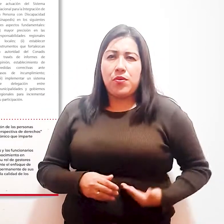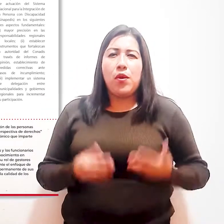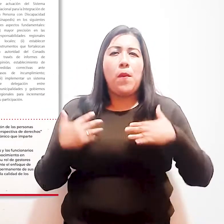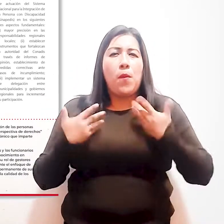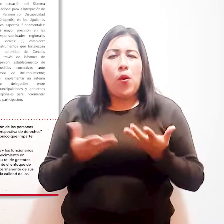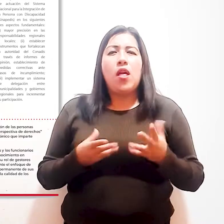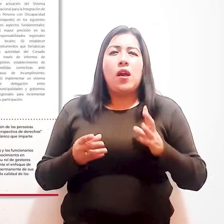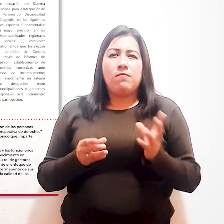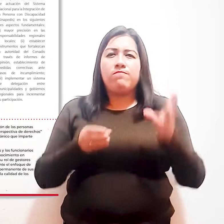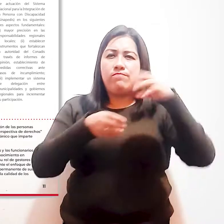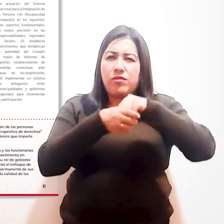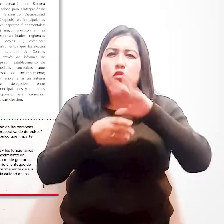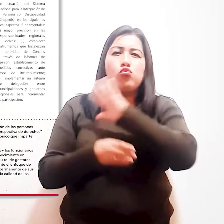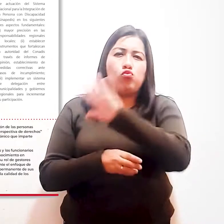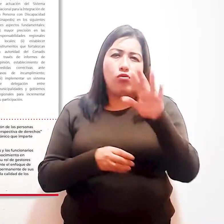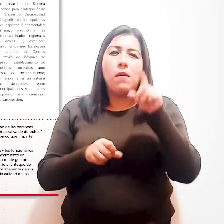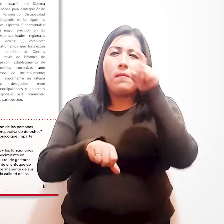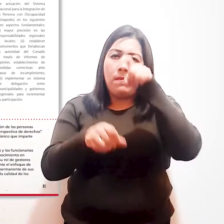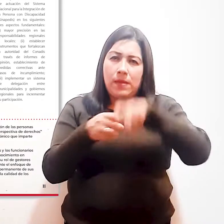incrementar su participación.